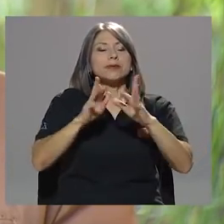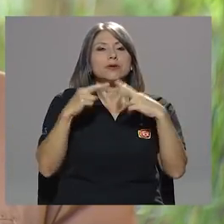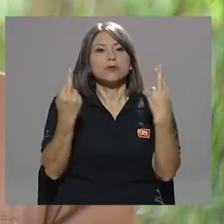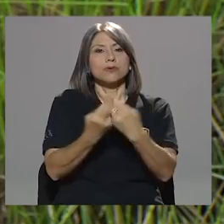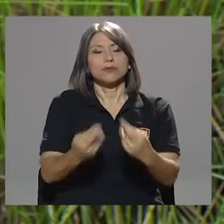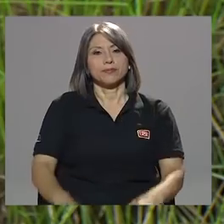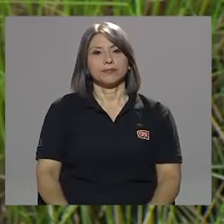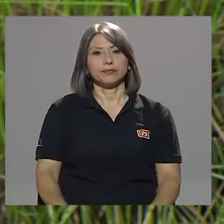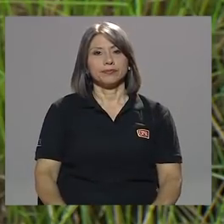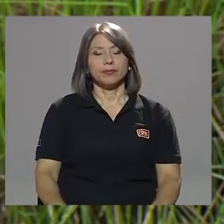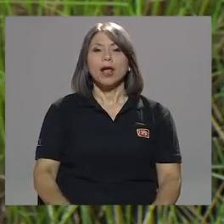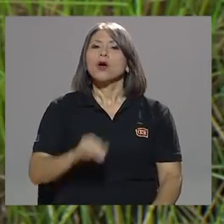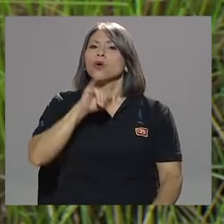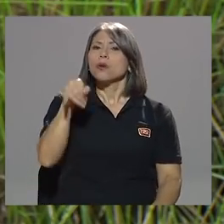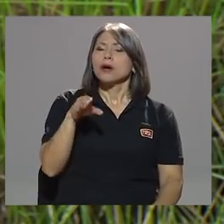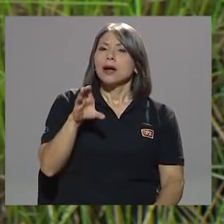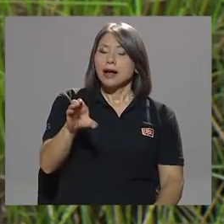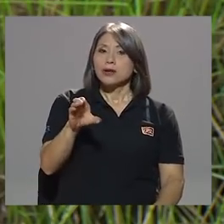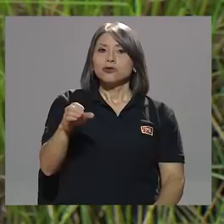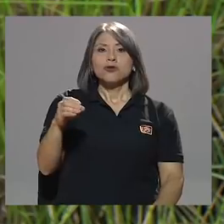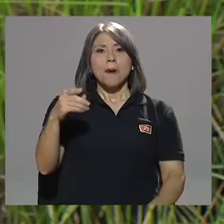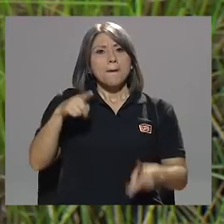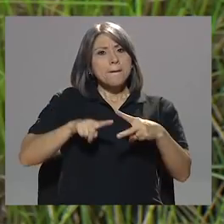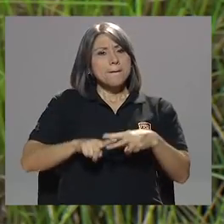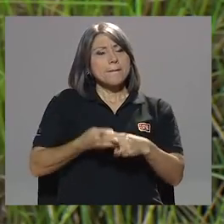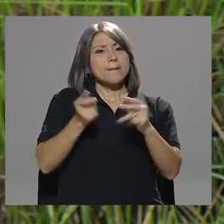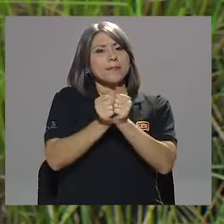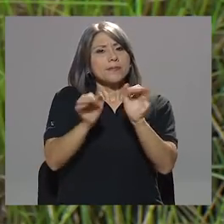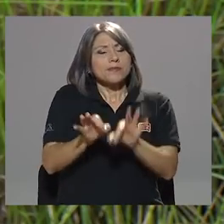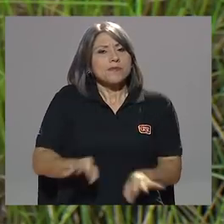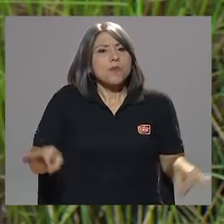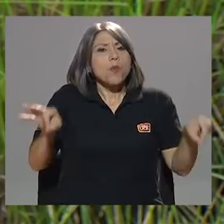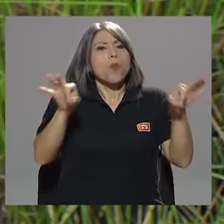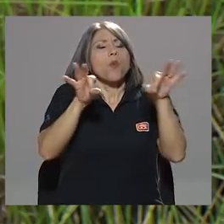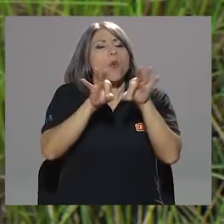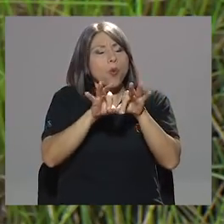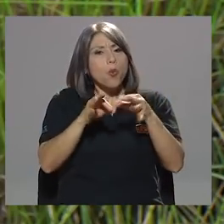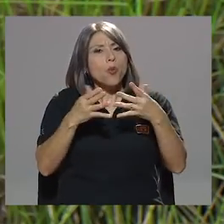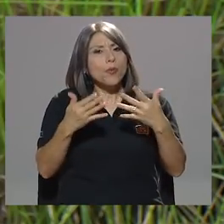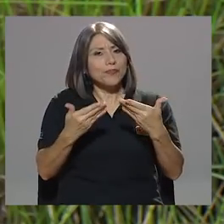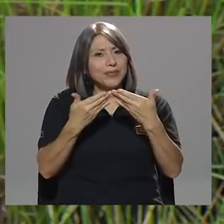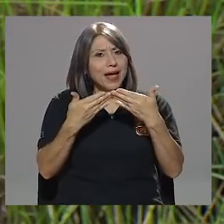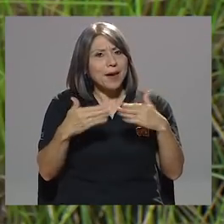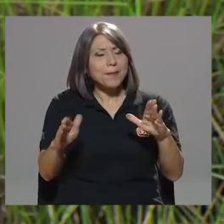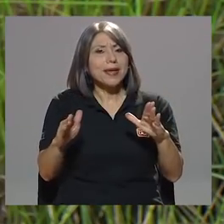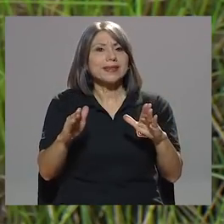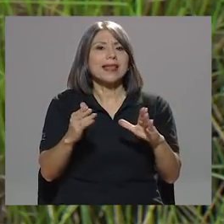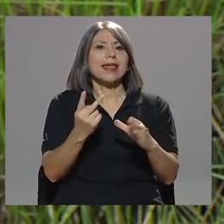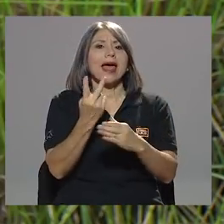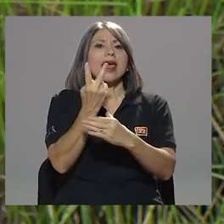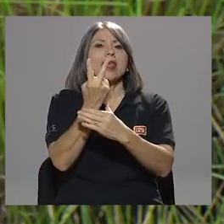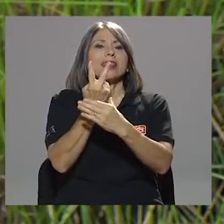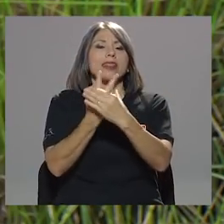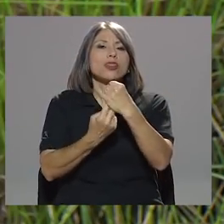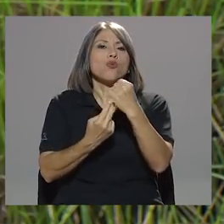reunión. Don Juan Carlos, partamos de la importancia de la apertura, en este caso en particular del duopolio.